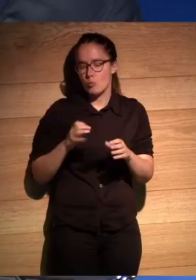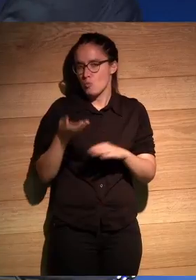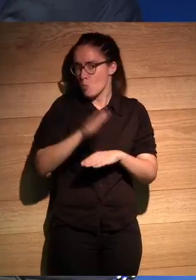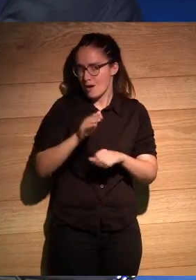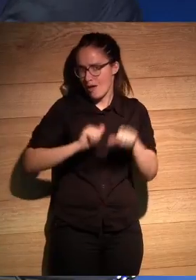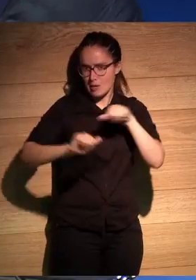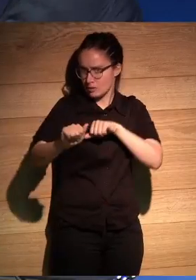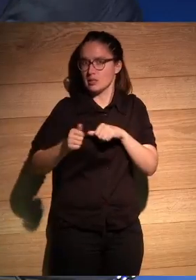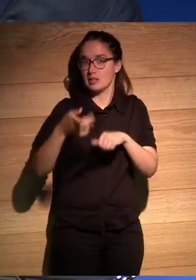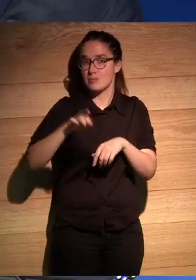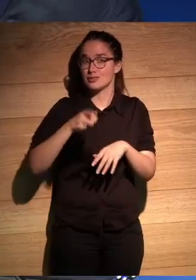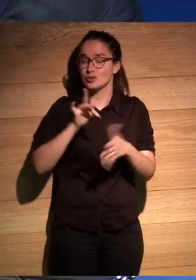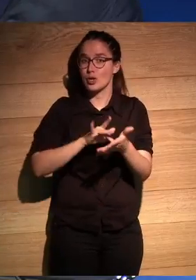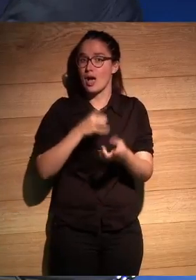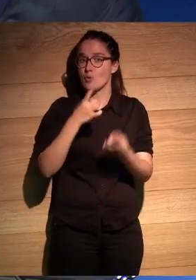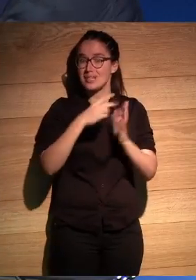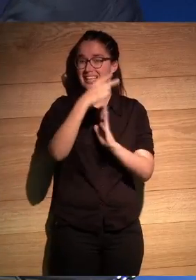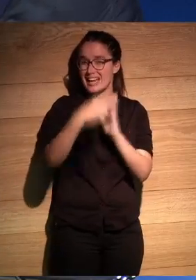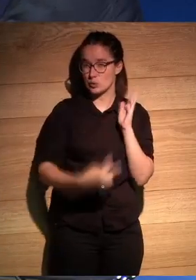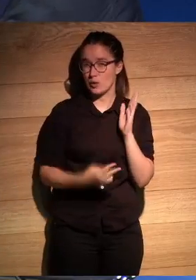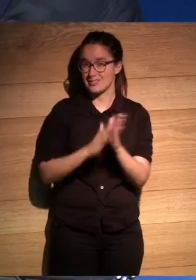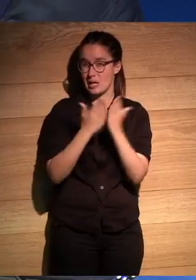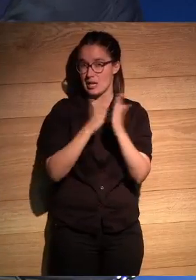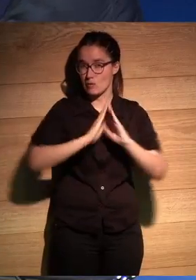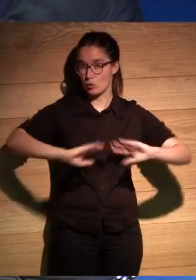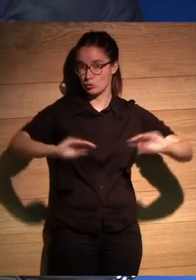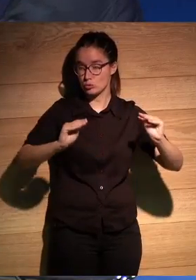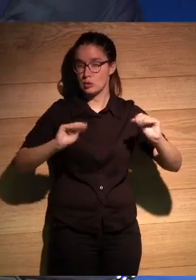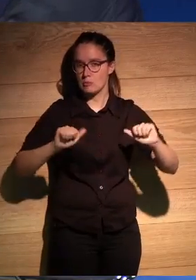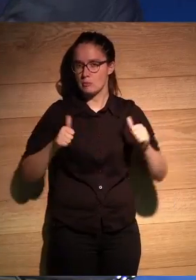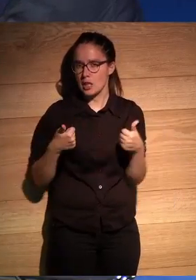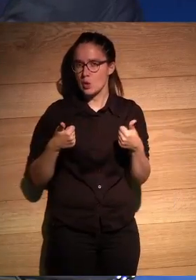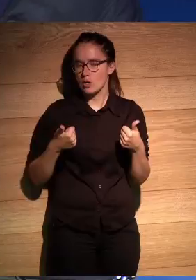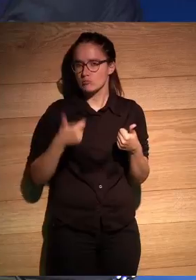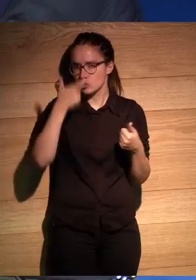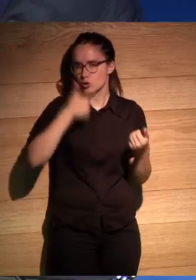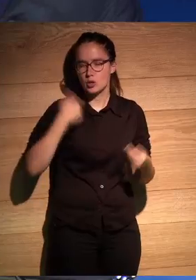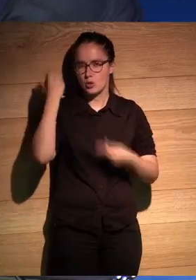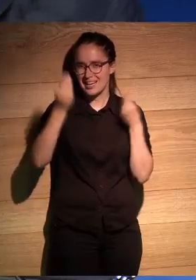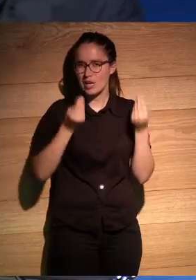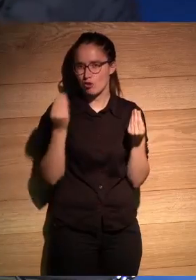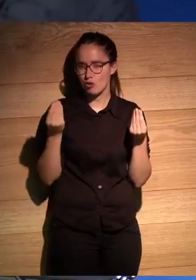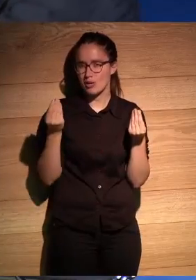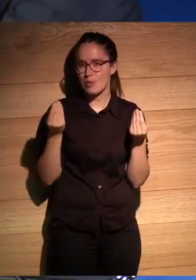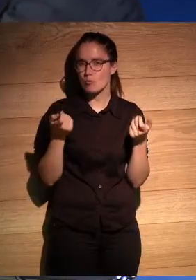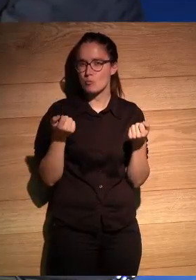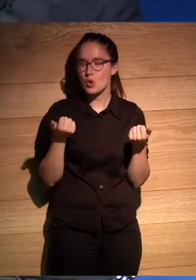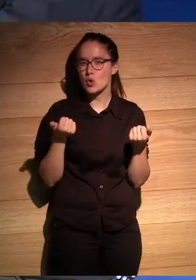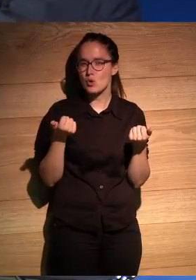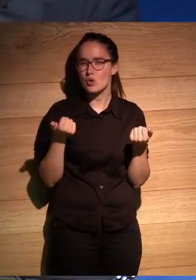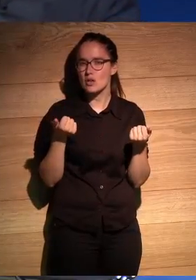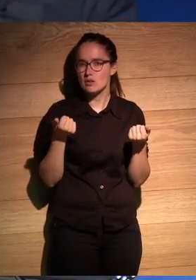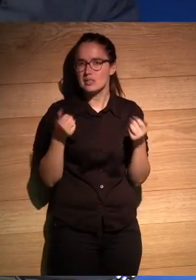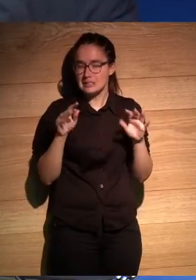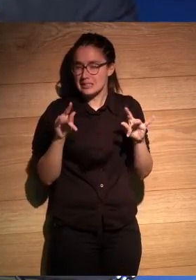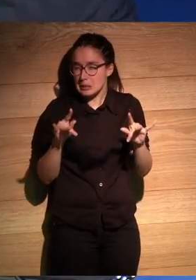que él muere ¿no? como ha habido una serie de lectura o sea su obra genera una serie de lectura en la que yo creo que se se enmarca un poco los desiertos